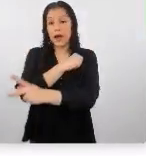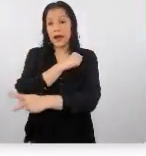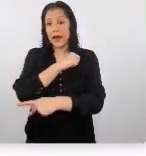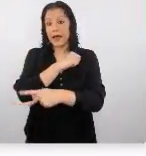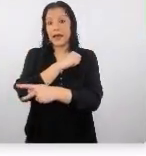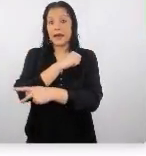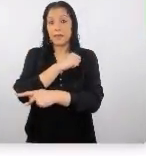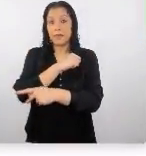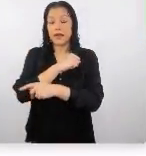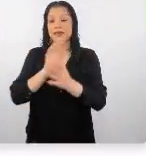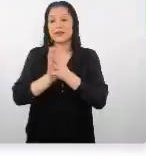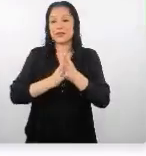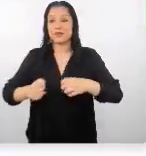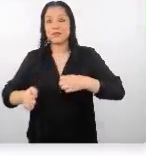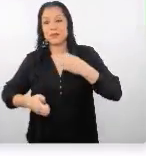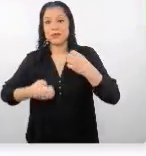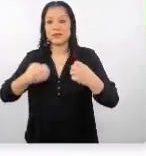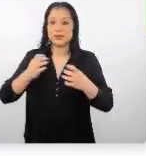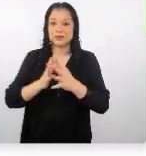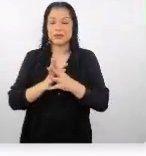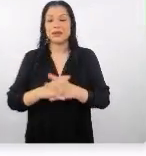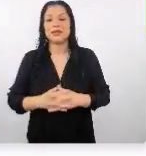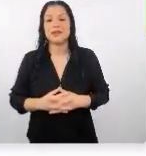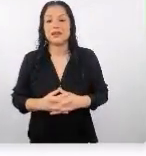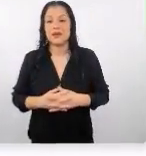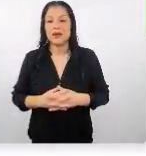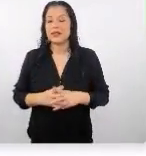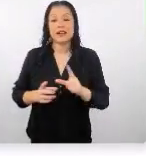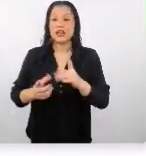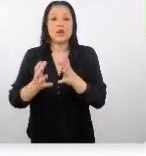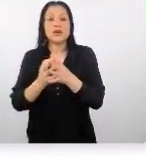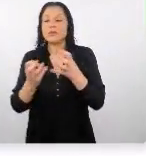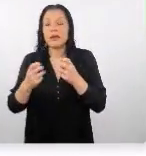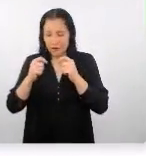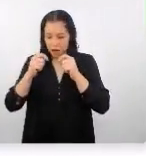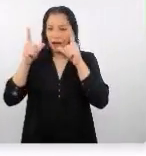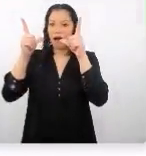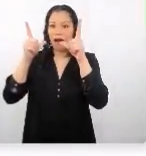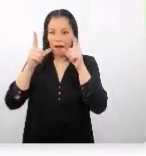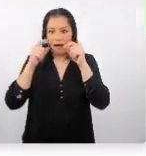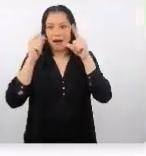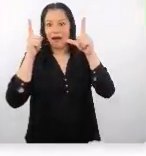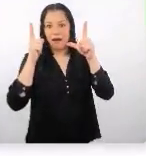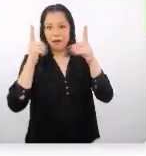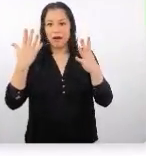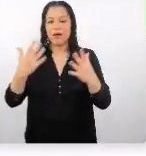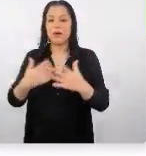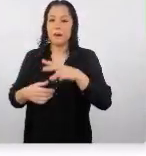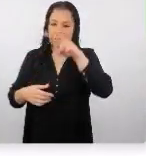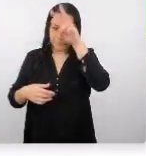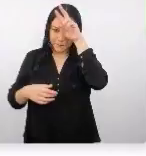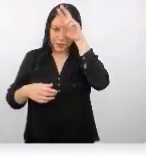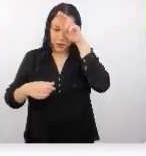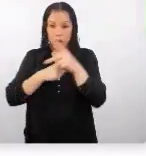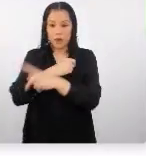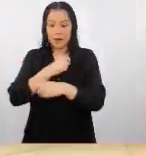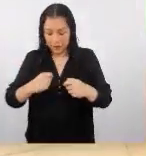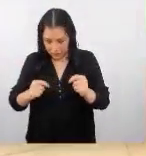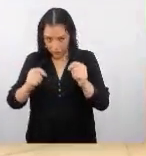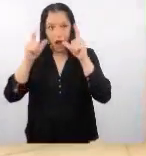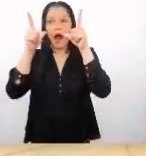viviendo una aventura en lo no esperado unexpected Perú la nación de lo inesperado